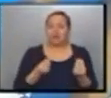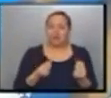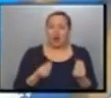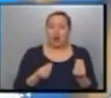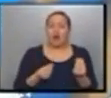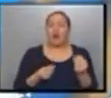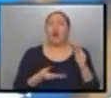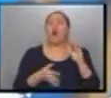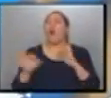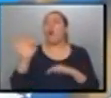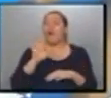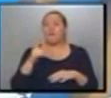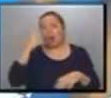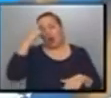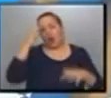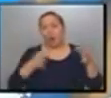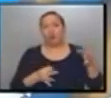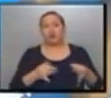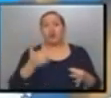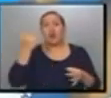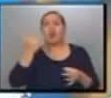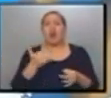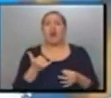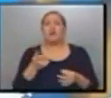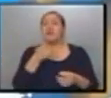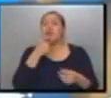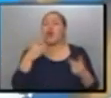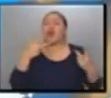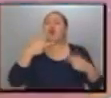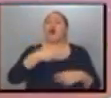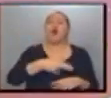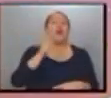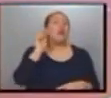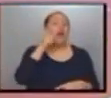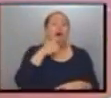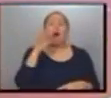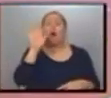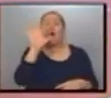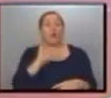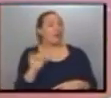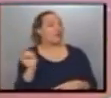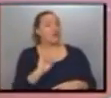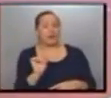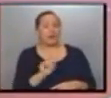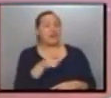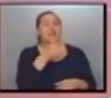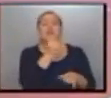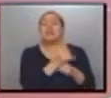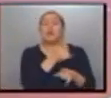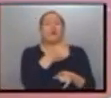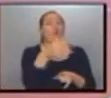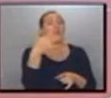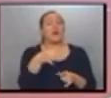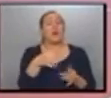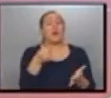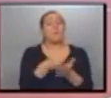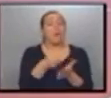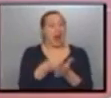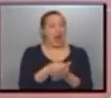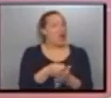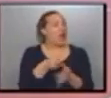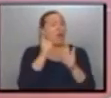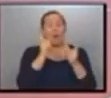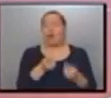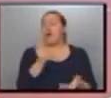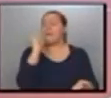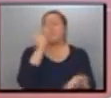judicial? ¿Decir, bueno, la justicia me avala, pero si te corta el servicio? No, por eso, digo, siempre vos tenés que pagar. Después,